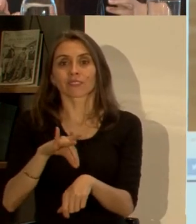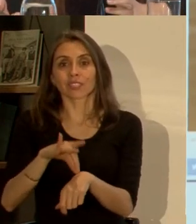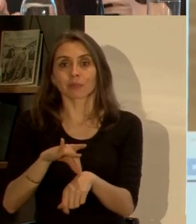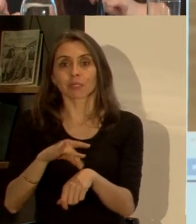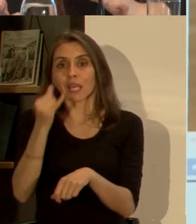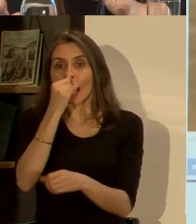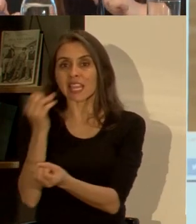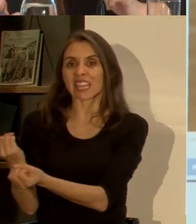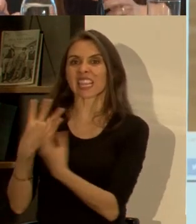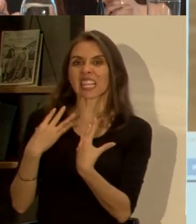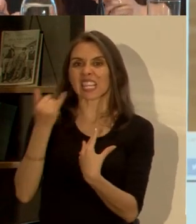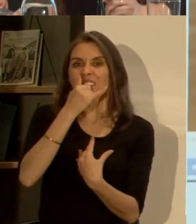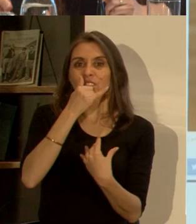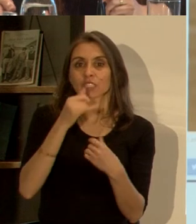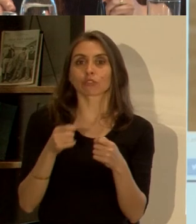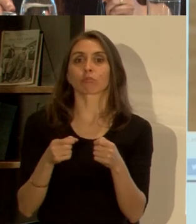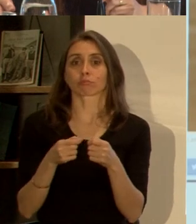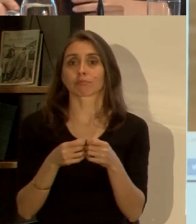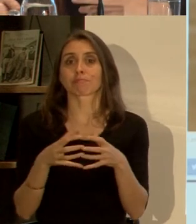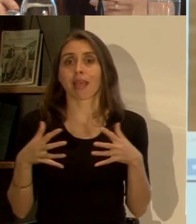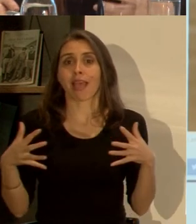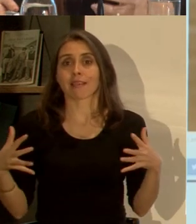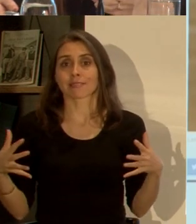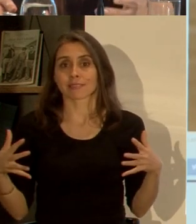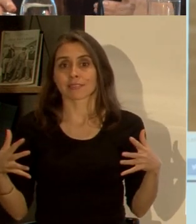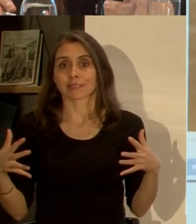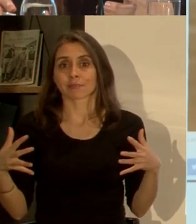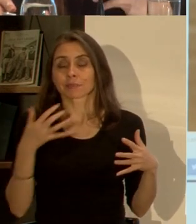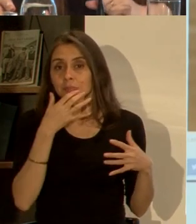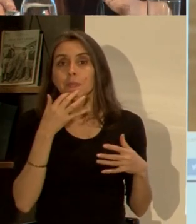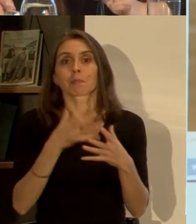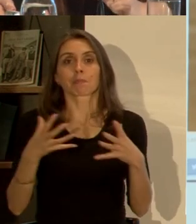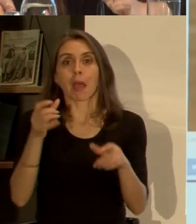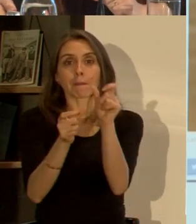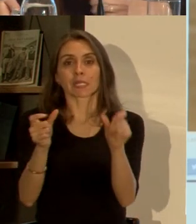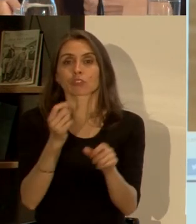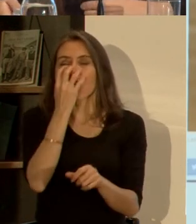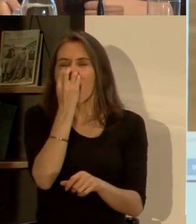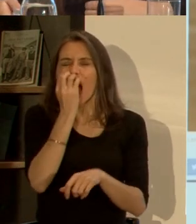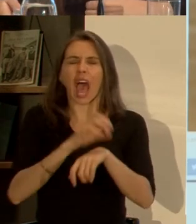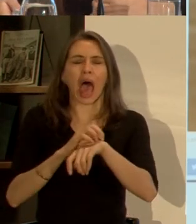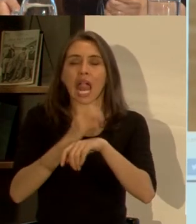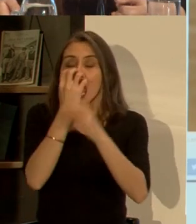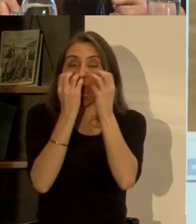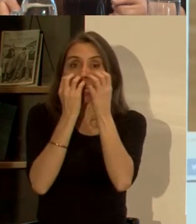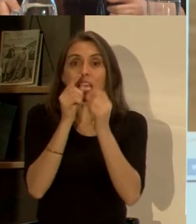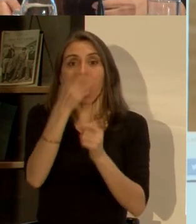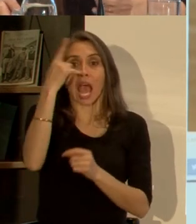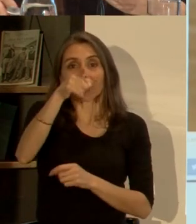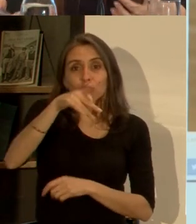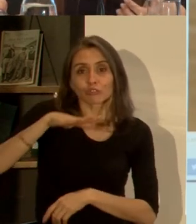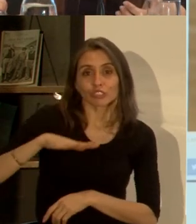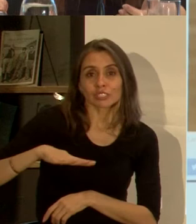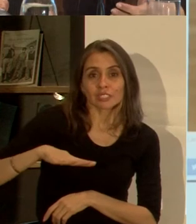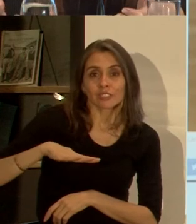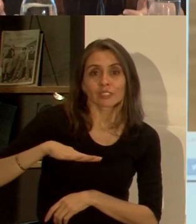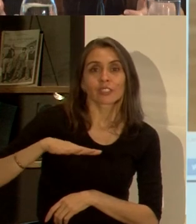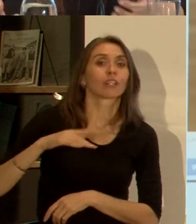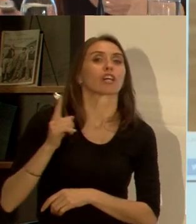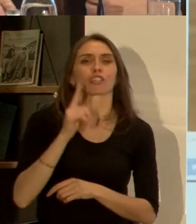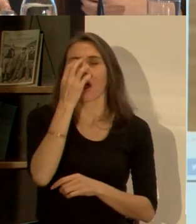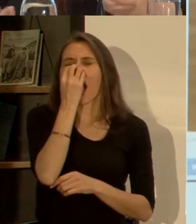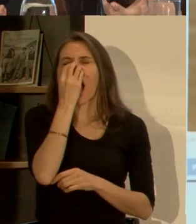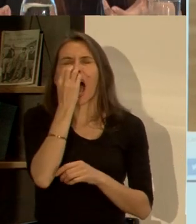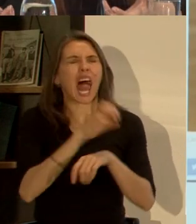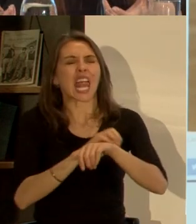infecciosas que están aumentando cada vez más hay gente que es alérgica quizá usted cuando era chico o cuando era niño no